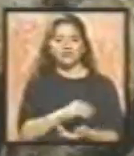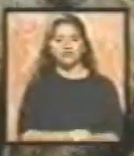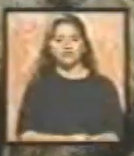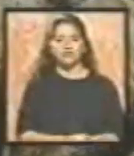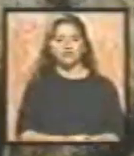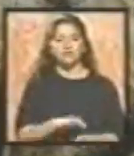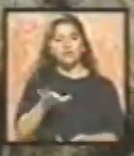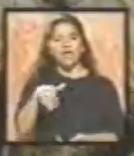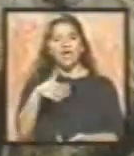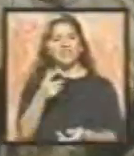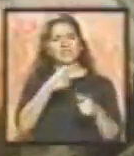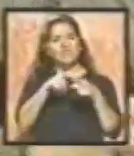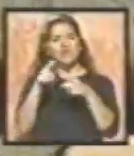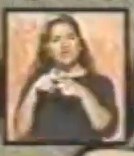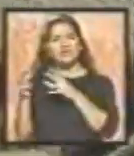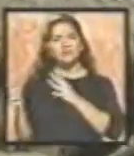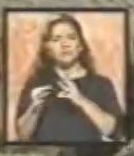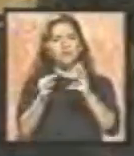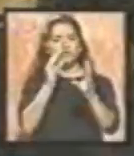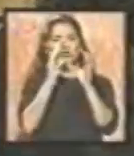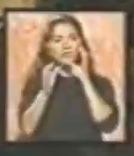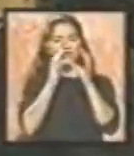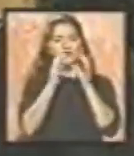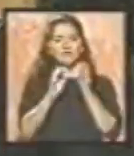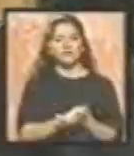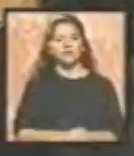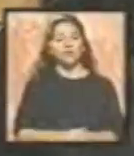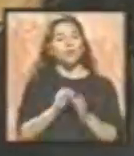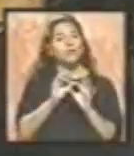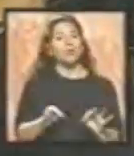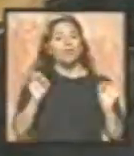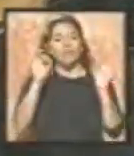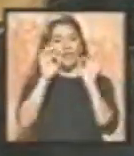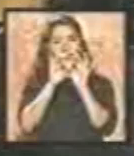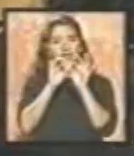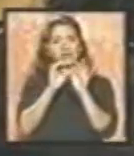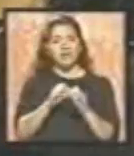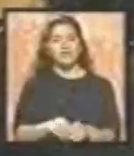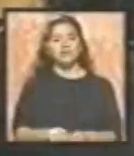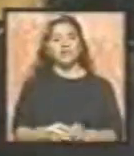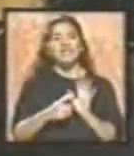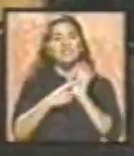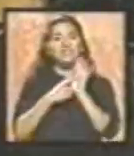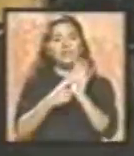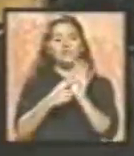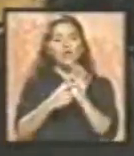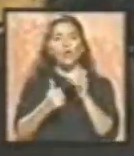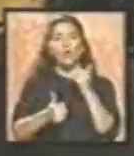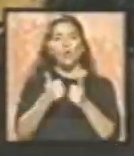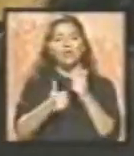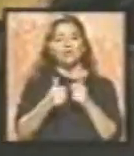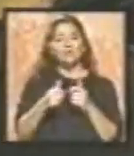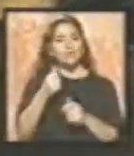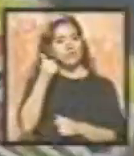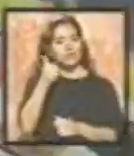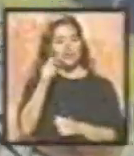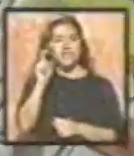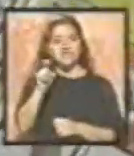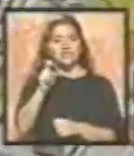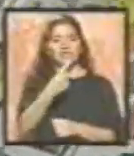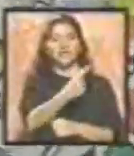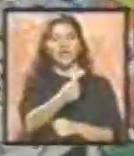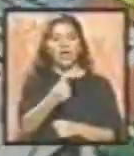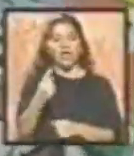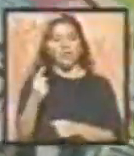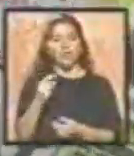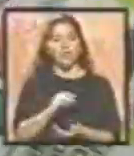Existen diversos métodos para comunicarse. Lo importante es identificar cuáles se ajustan a las necesidades de cada